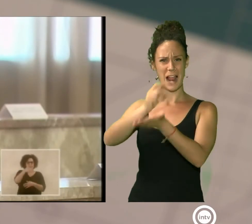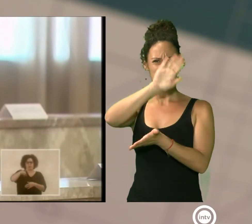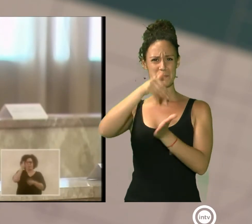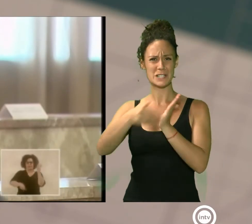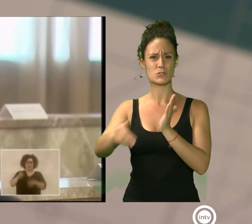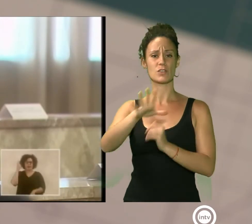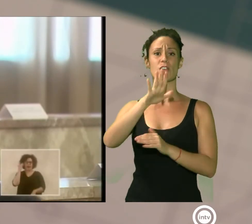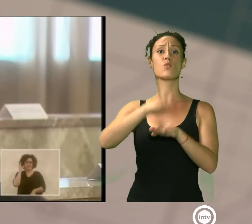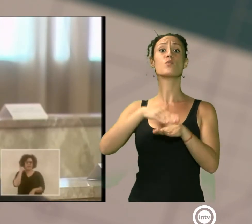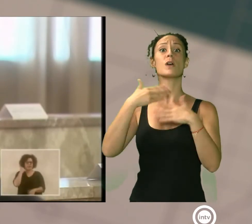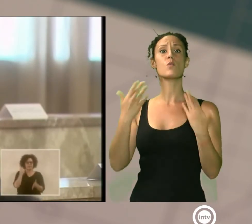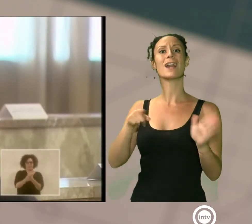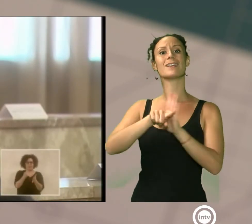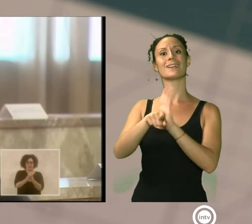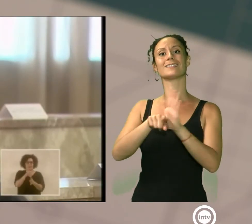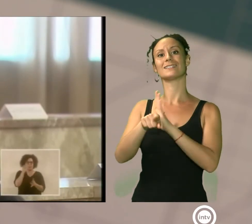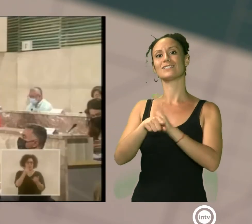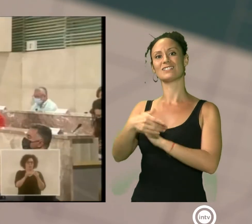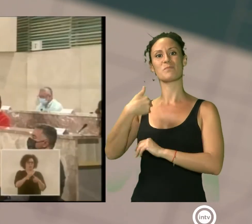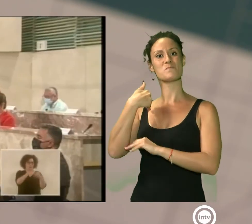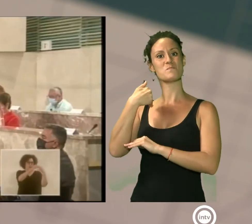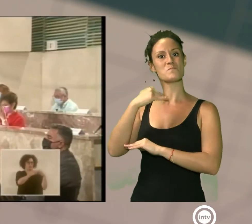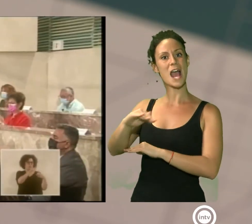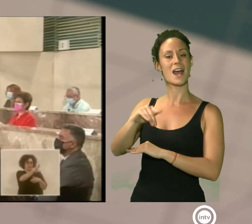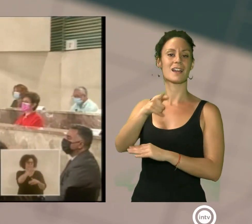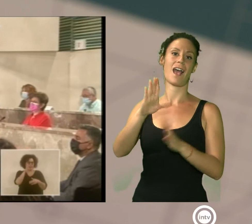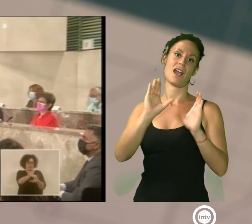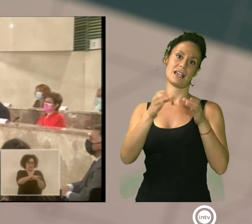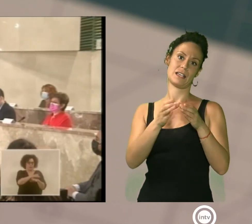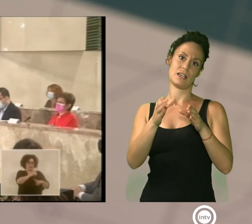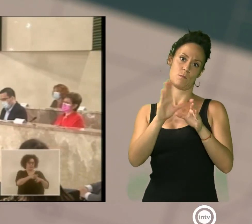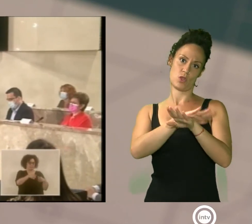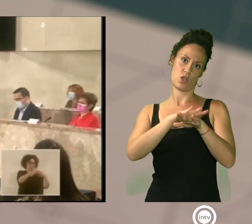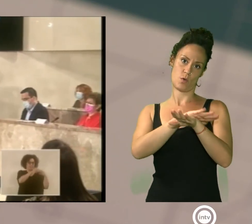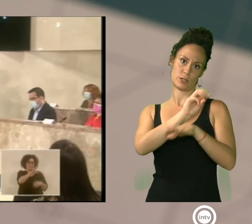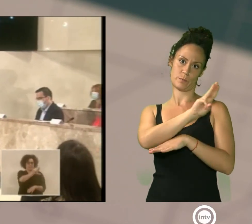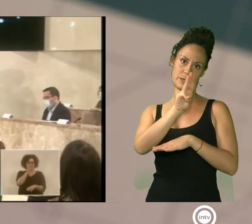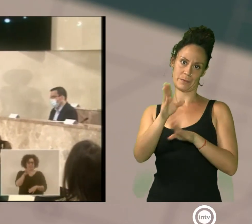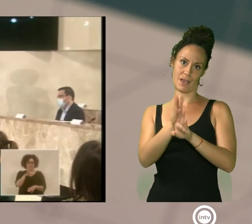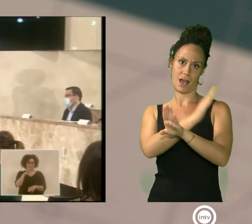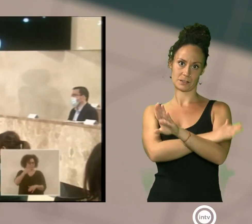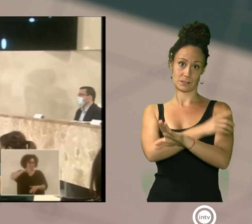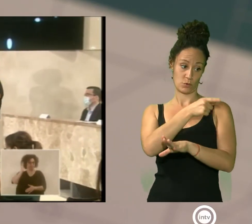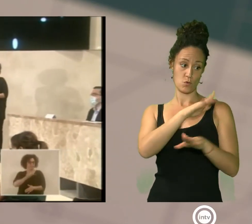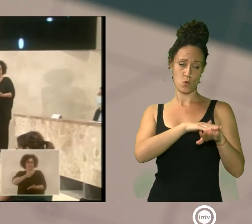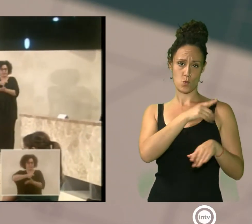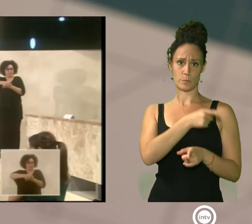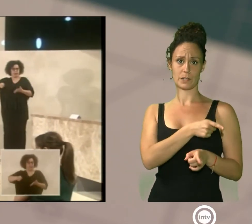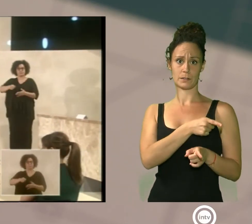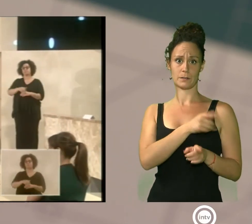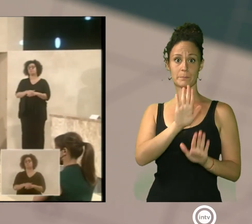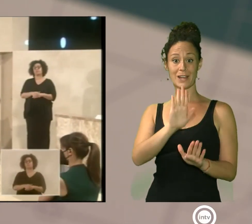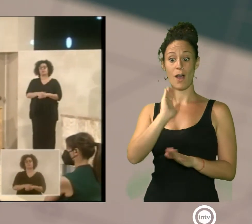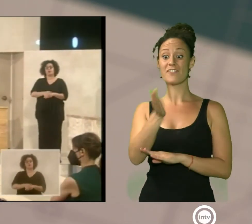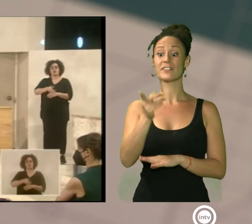una mala gestión del anterior equipo de gobierno del Partido Popular. Pero no está afectando hoy, que no estás afectando solo